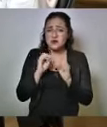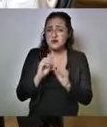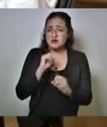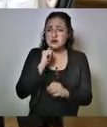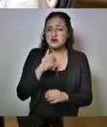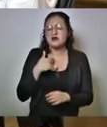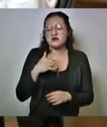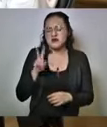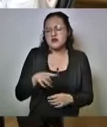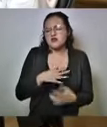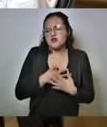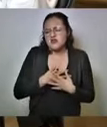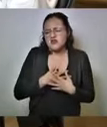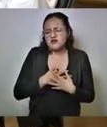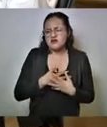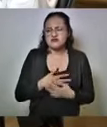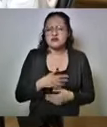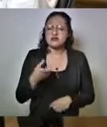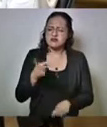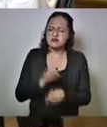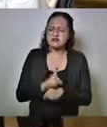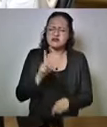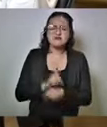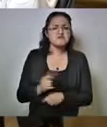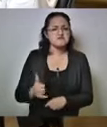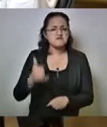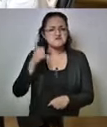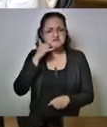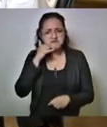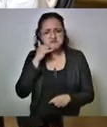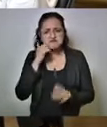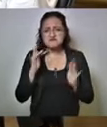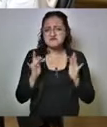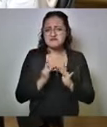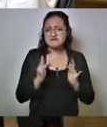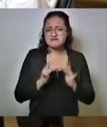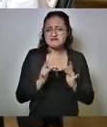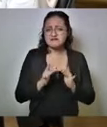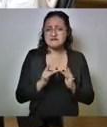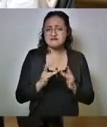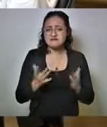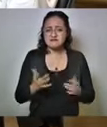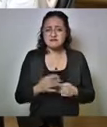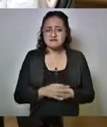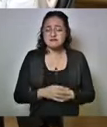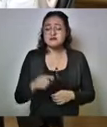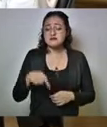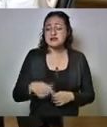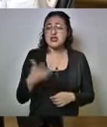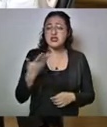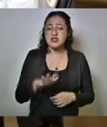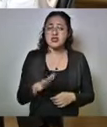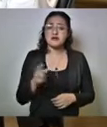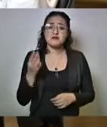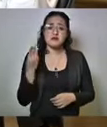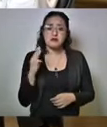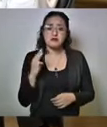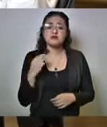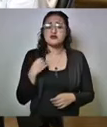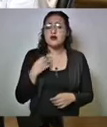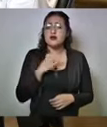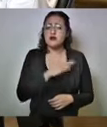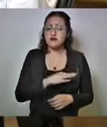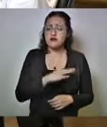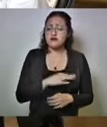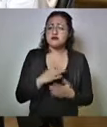Hablo con ella todos los días y este 10 de mayo le voy a felicitar